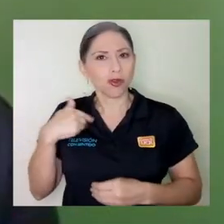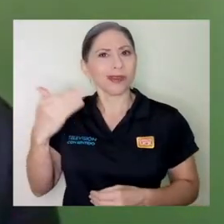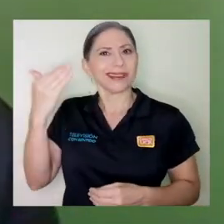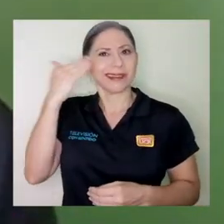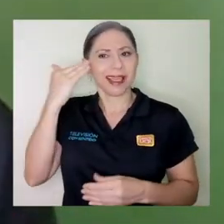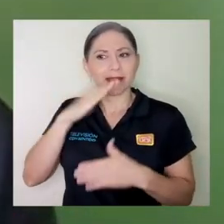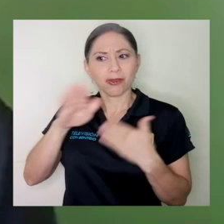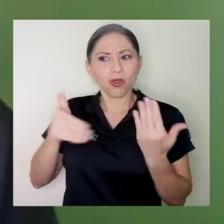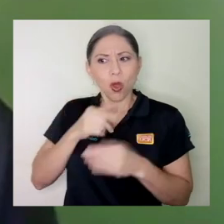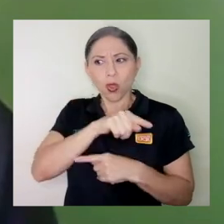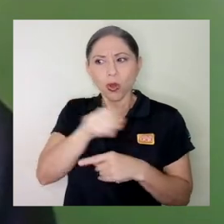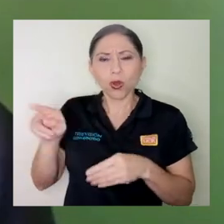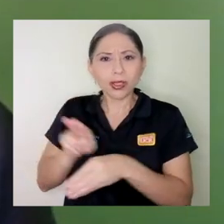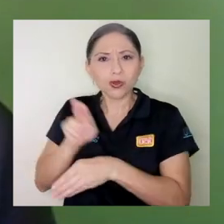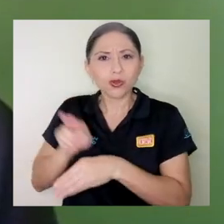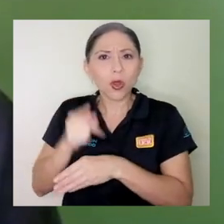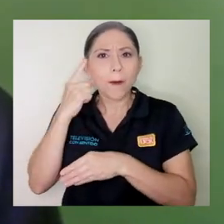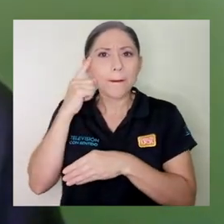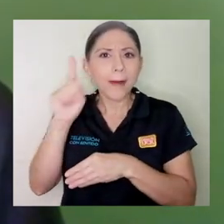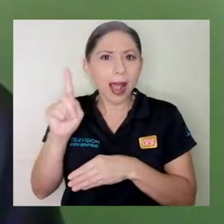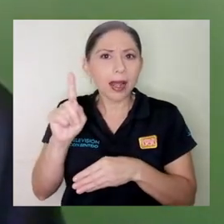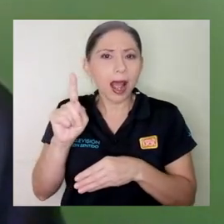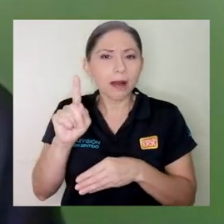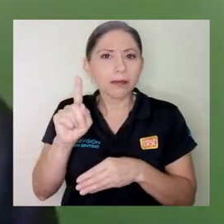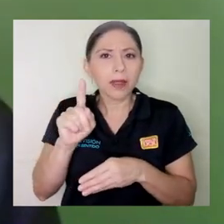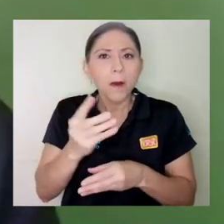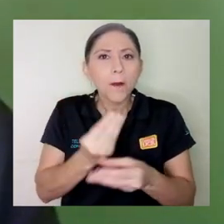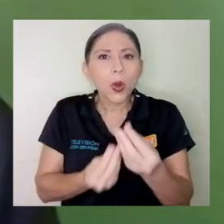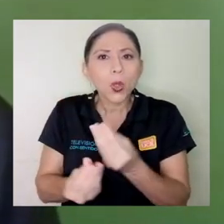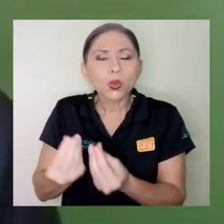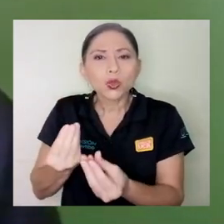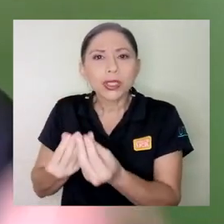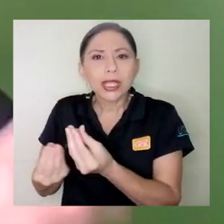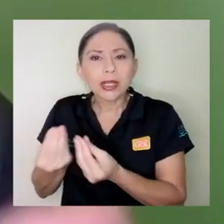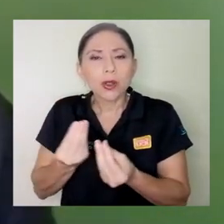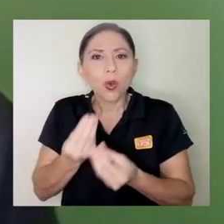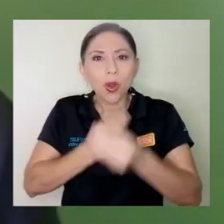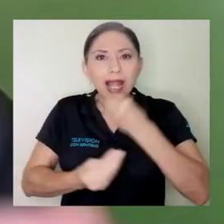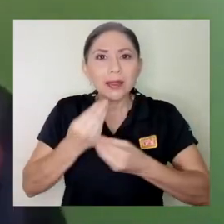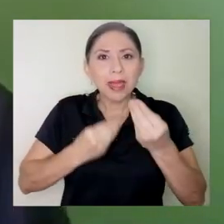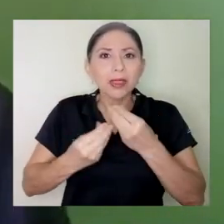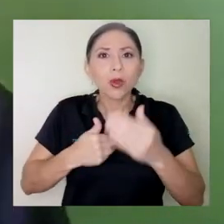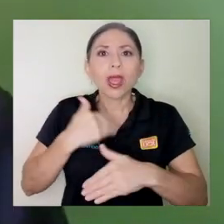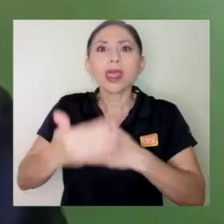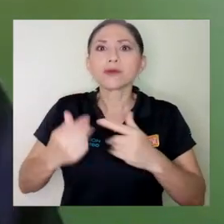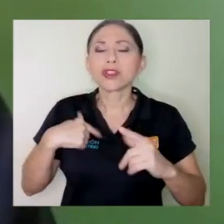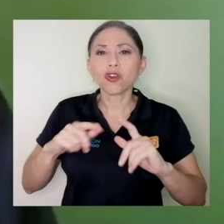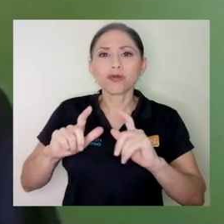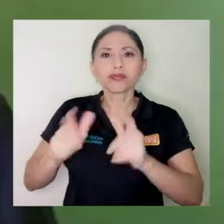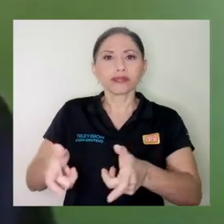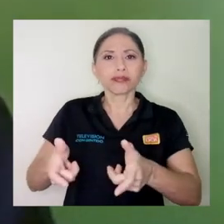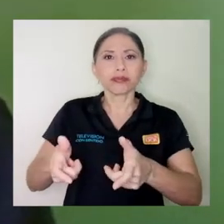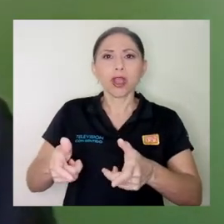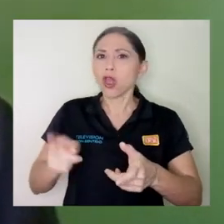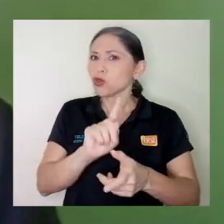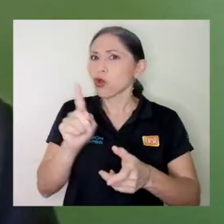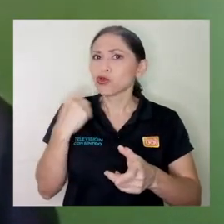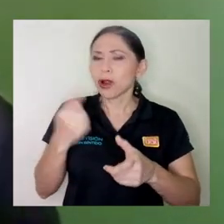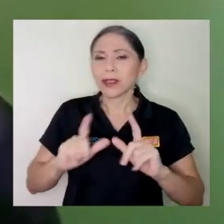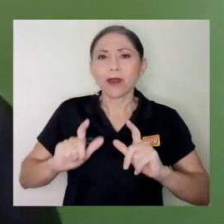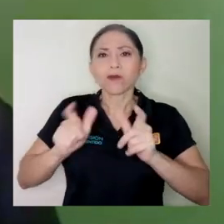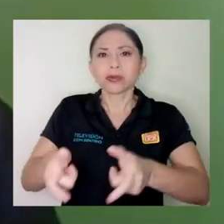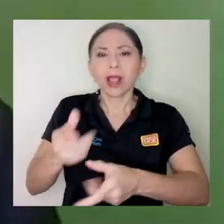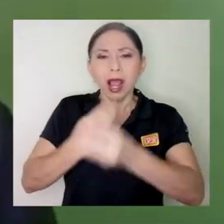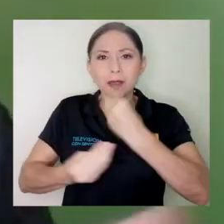utilizaron para producir un alimento que yo termino botando, no estoy botando solo el alimento, estoy botando